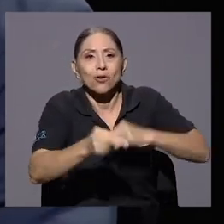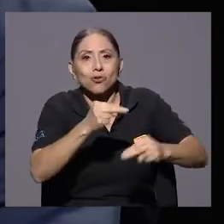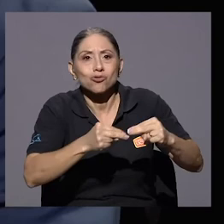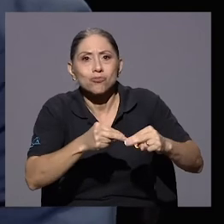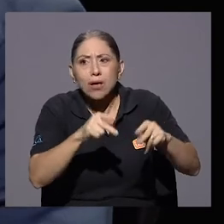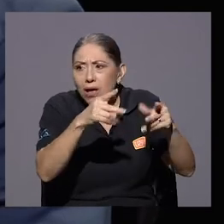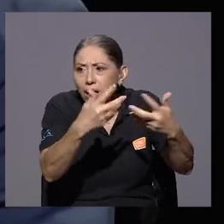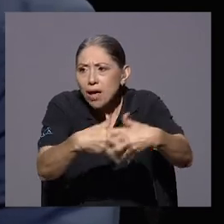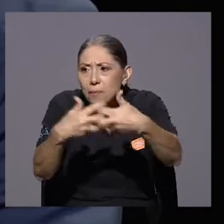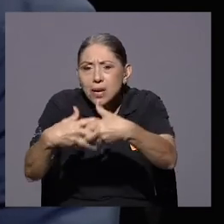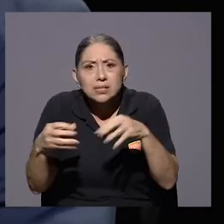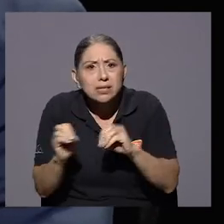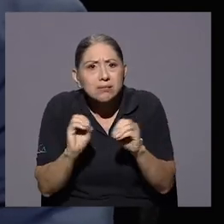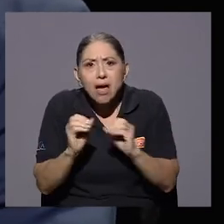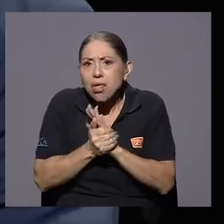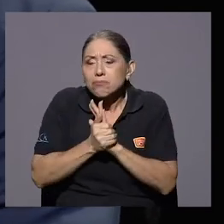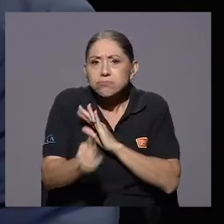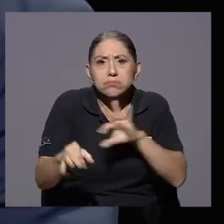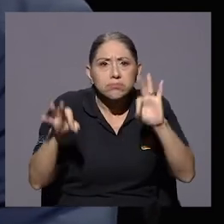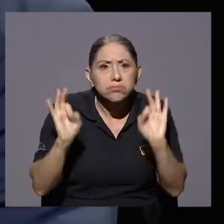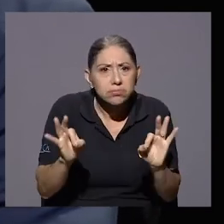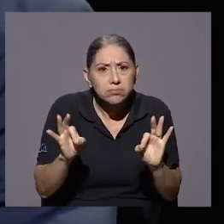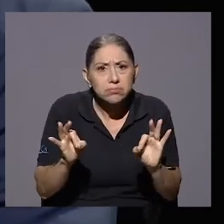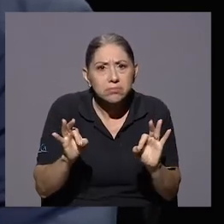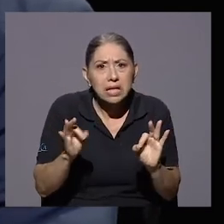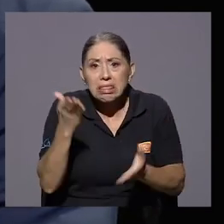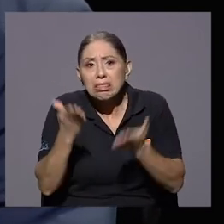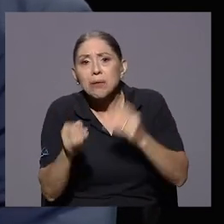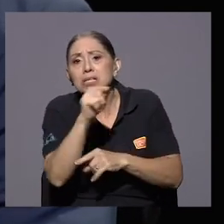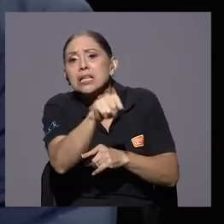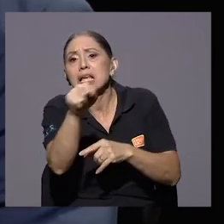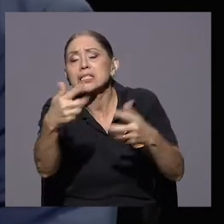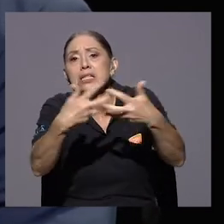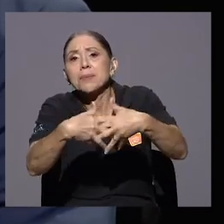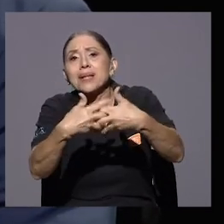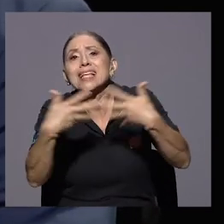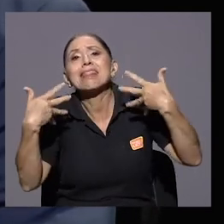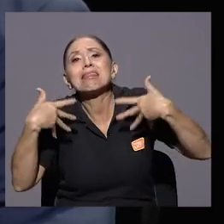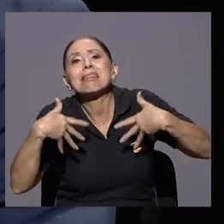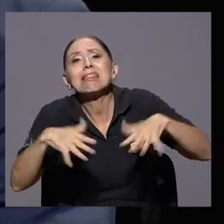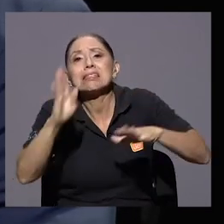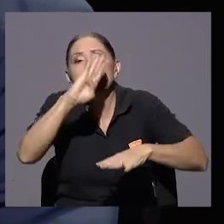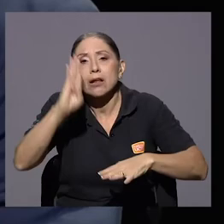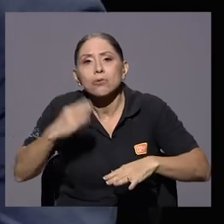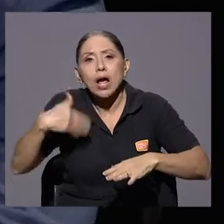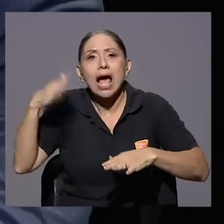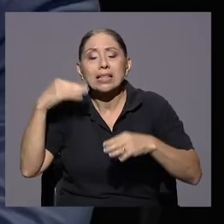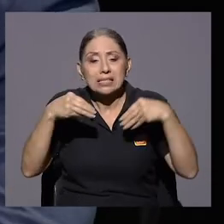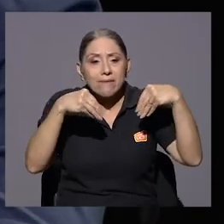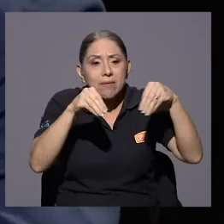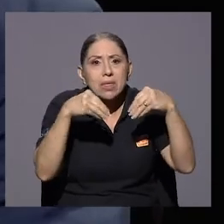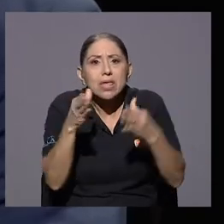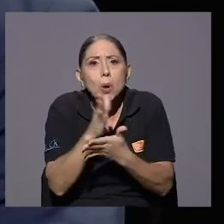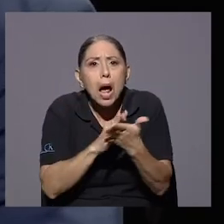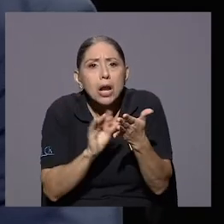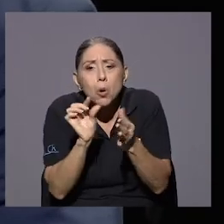que no tenían expertise, el respaldo comercial, en la institución nunca le han medido ni siquiera una cura, una curita,